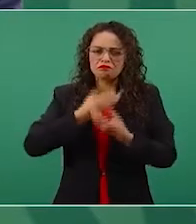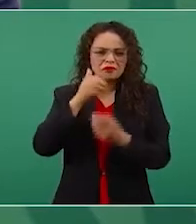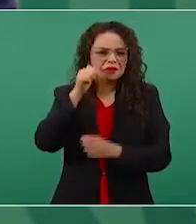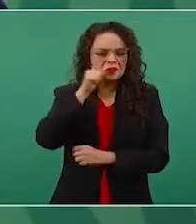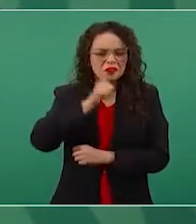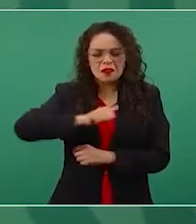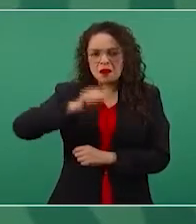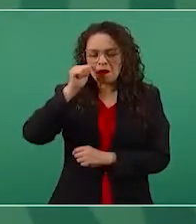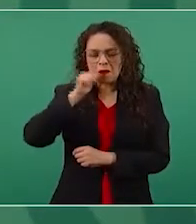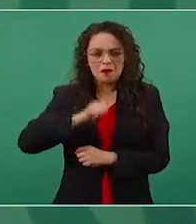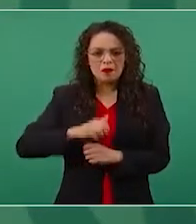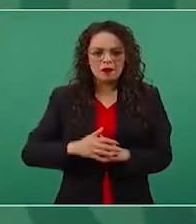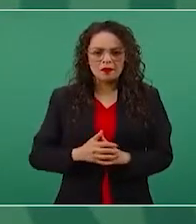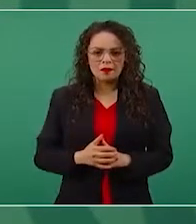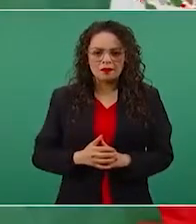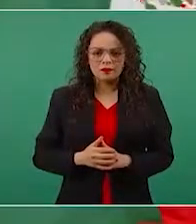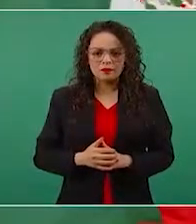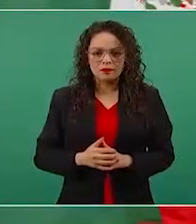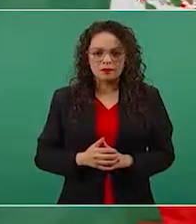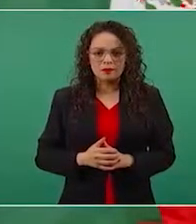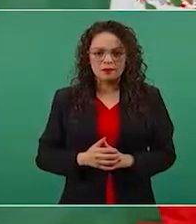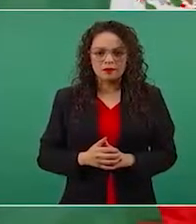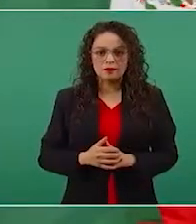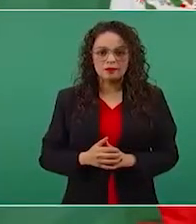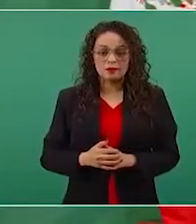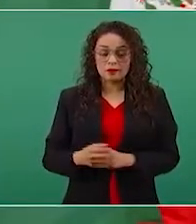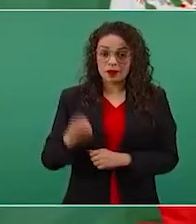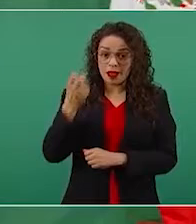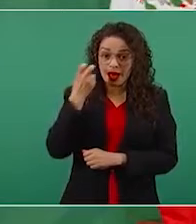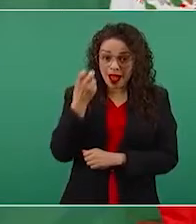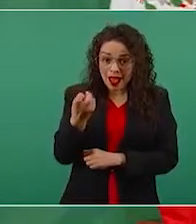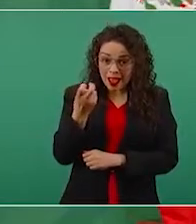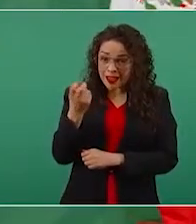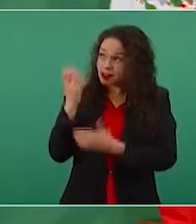Y esto lo tenemos que hacer todos.